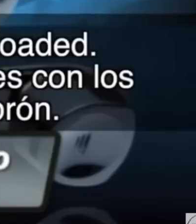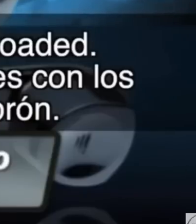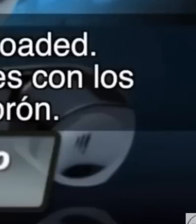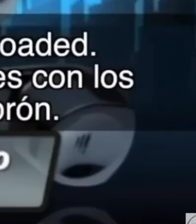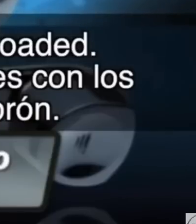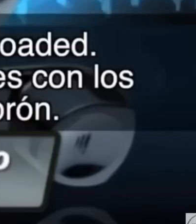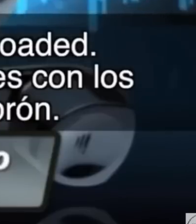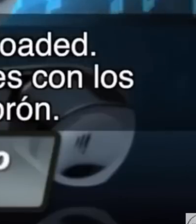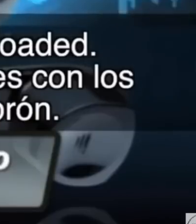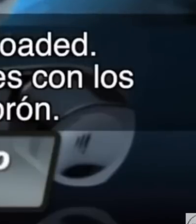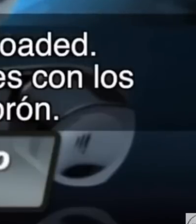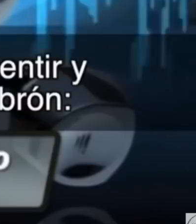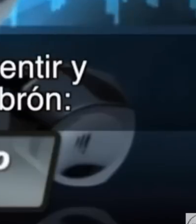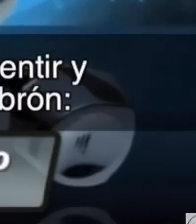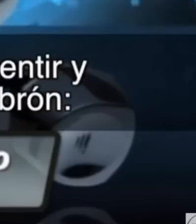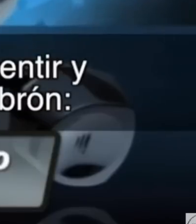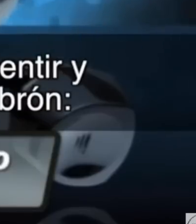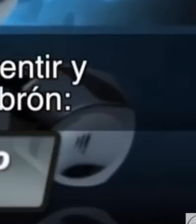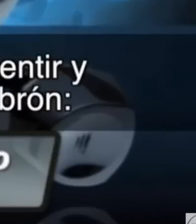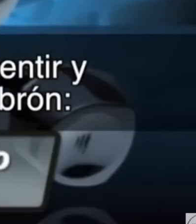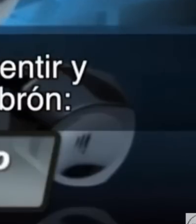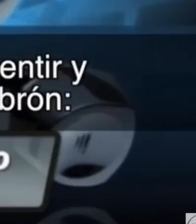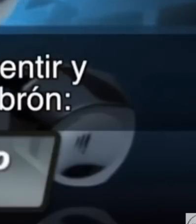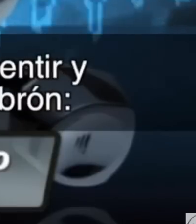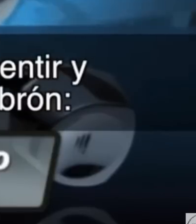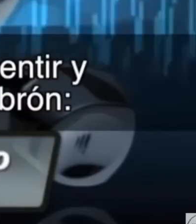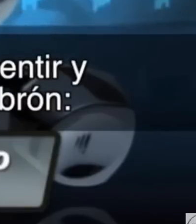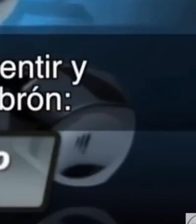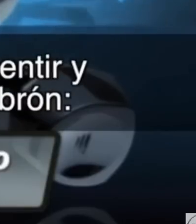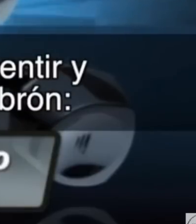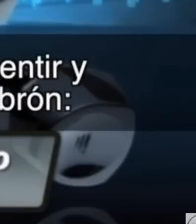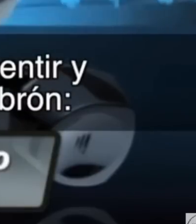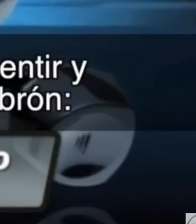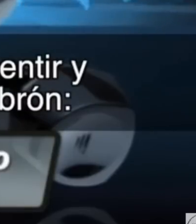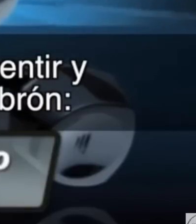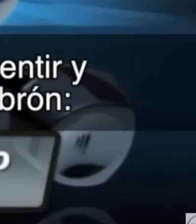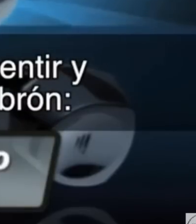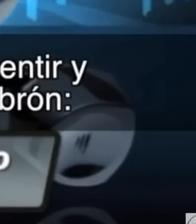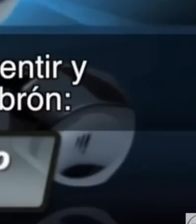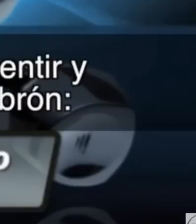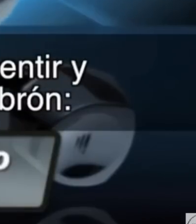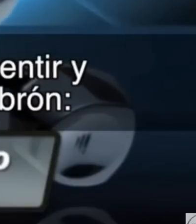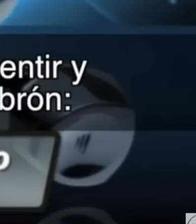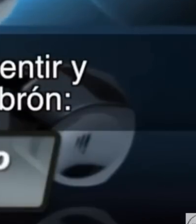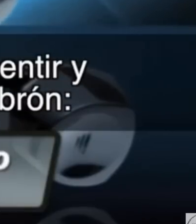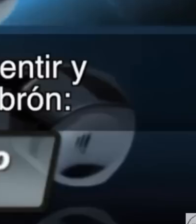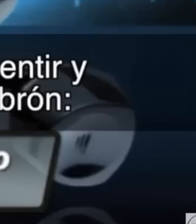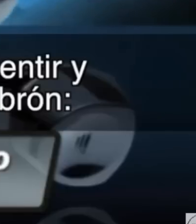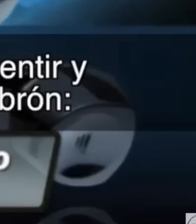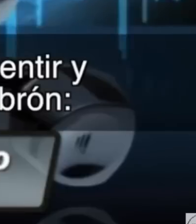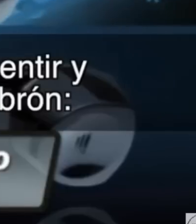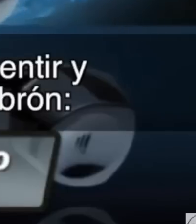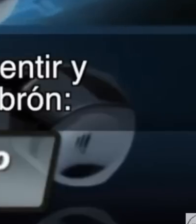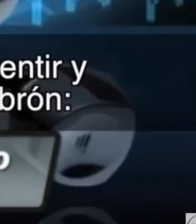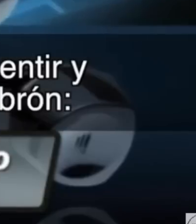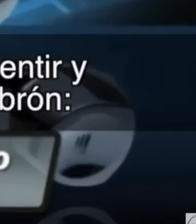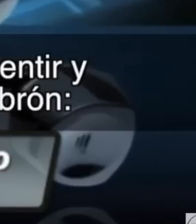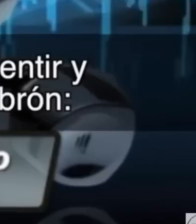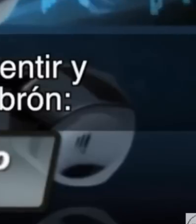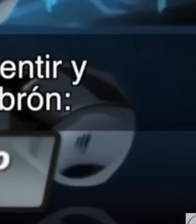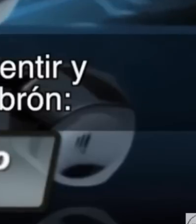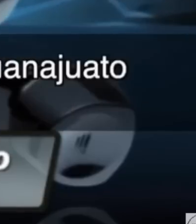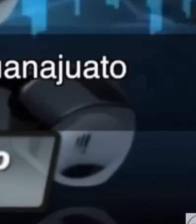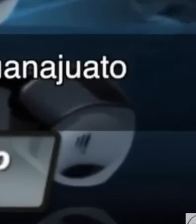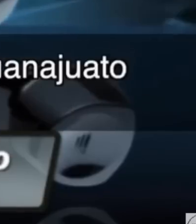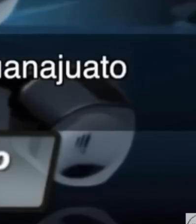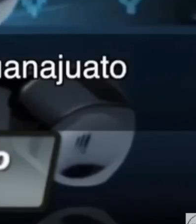de Ayotzinapa hasta esto, cabrón, que, a ver, había un, no voy a mentir, te lo voy a decir como hablaba ese cabrón, tengo que